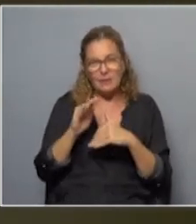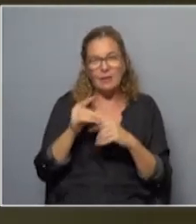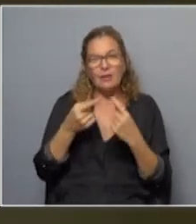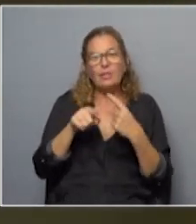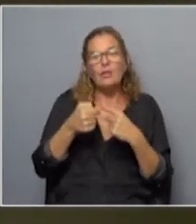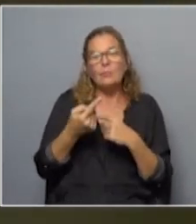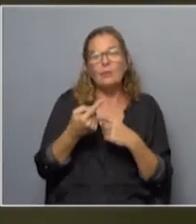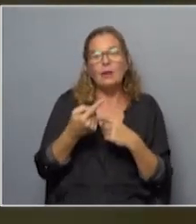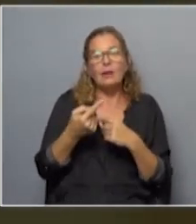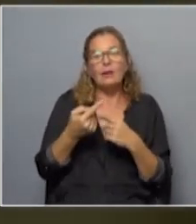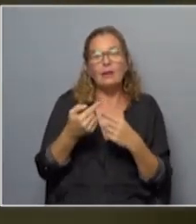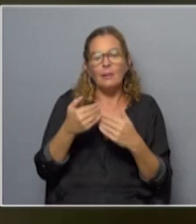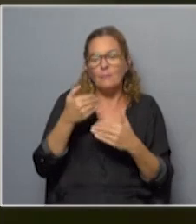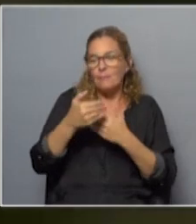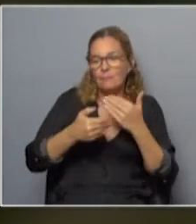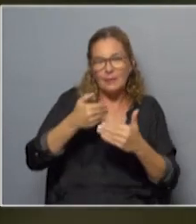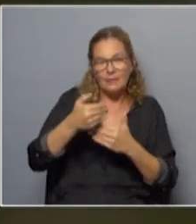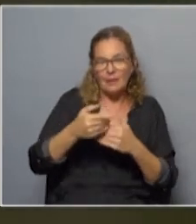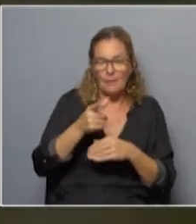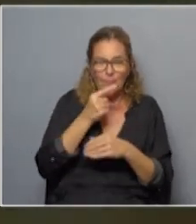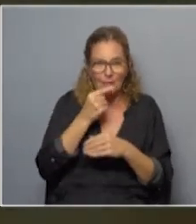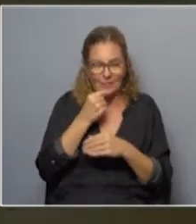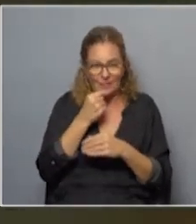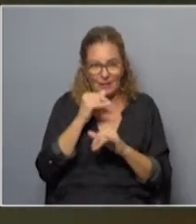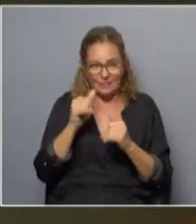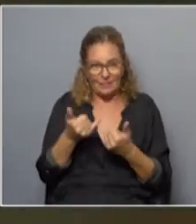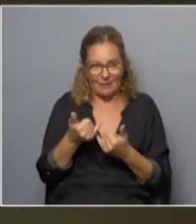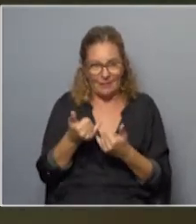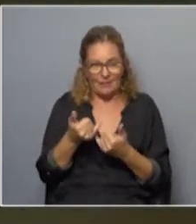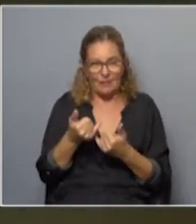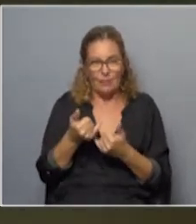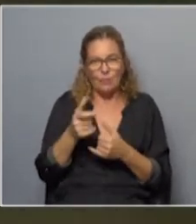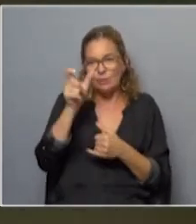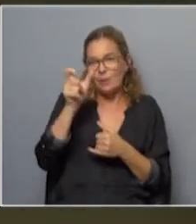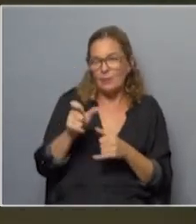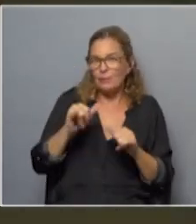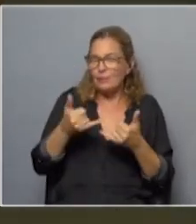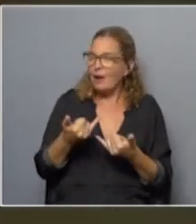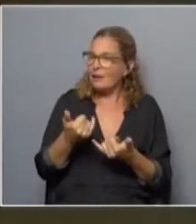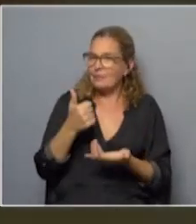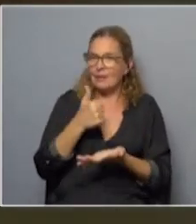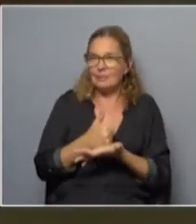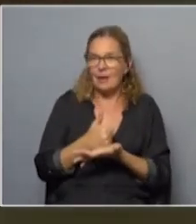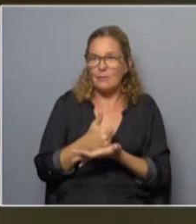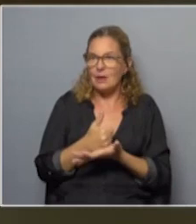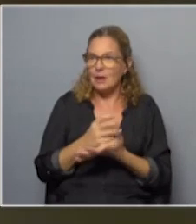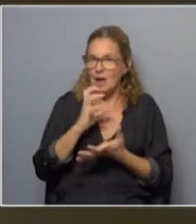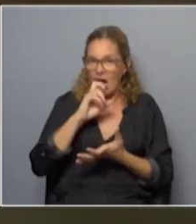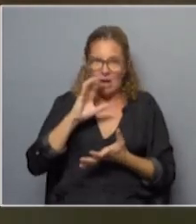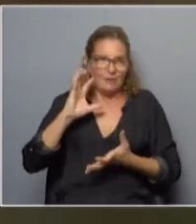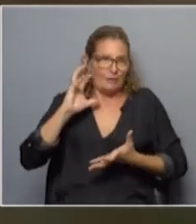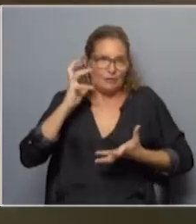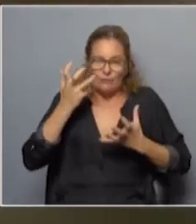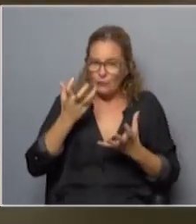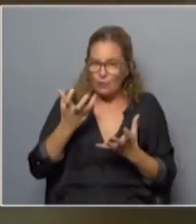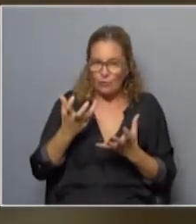de iniciado el procedimiento policial. Esto es cuando el ciudadano ya estaba desacatado pero nosotros